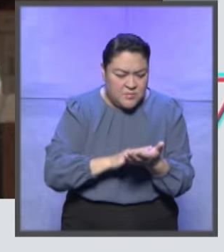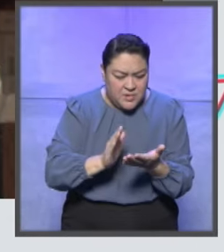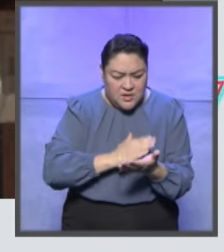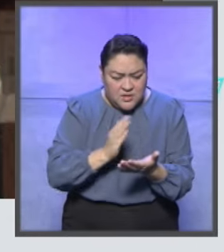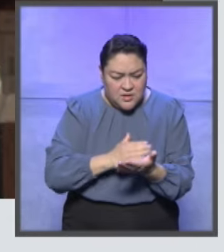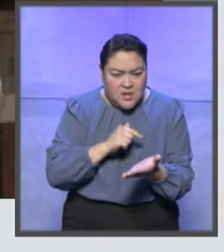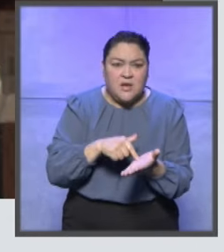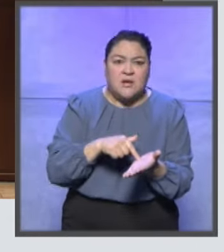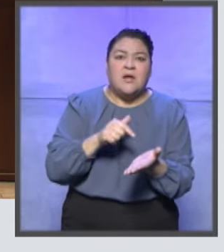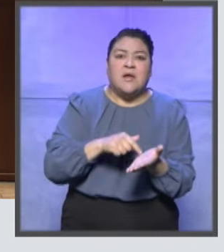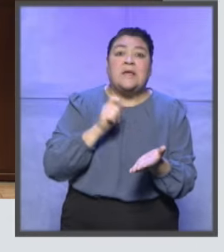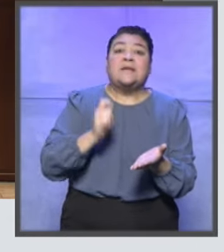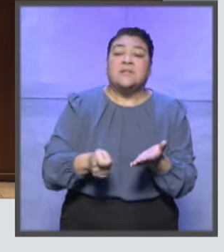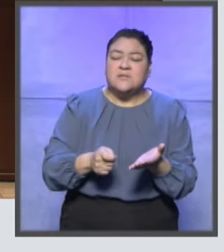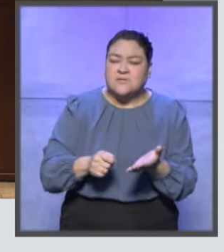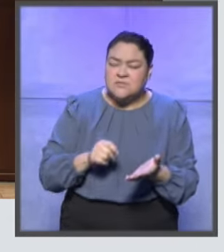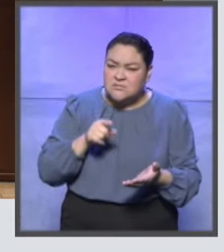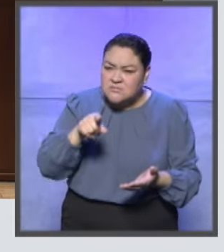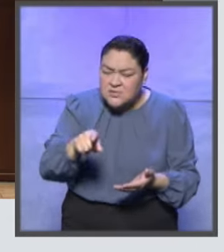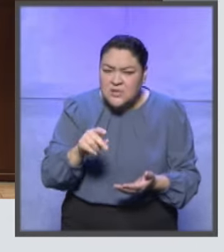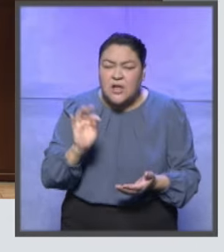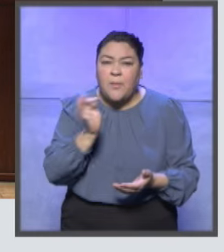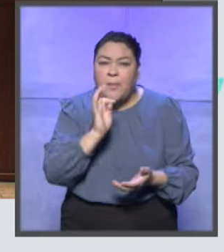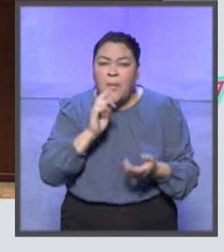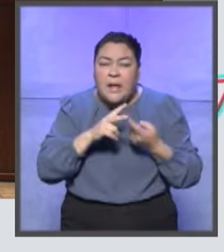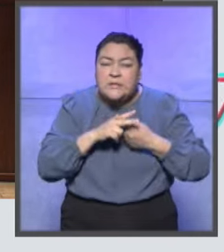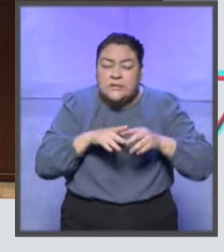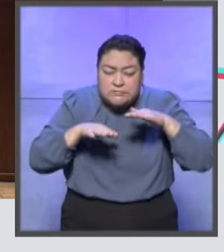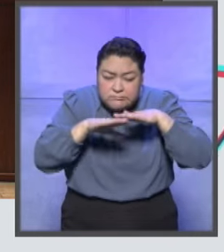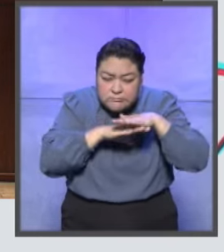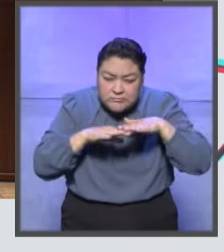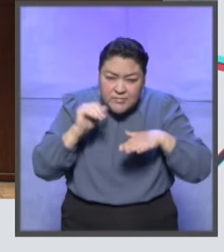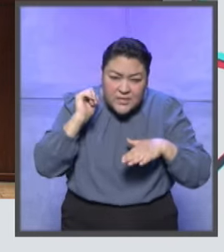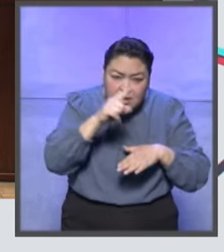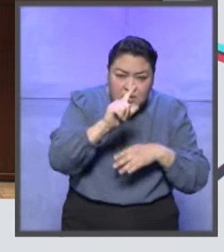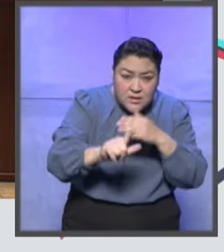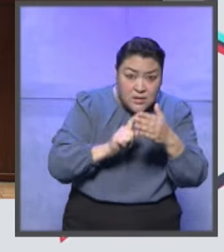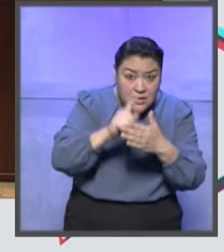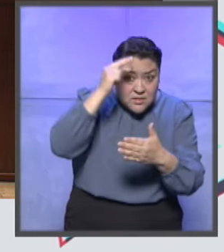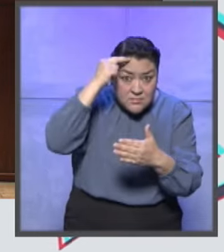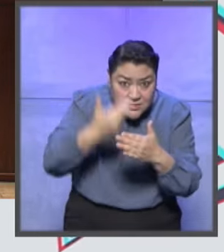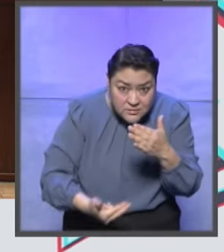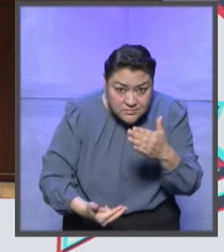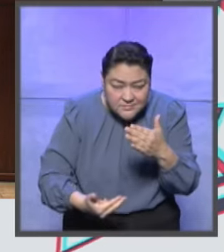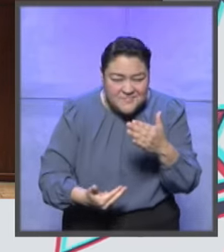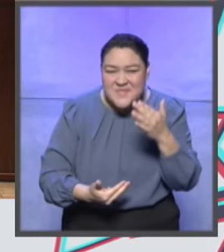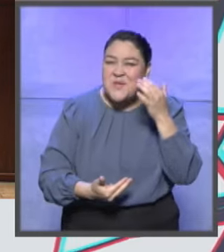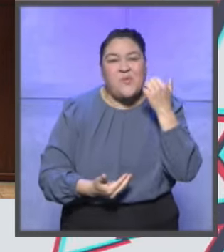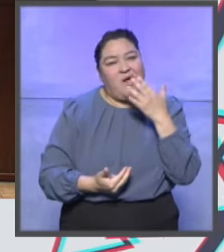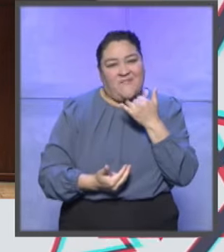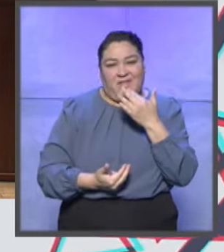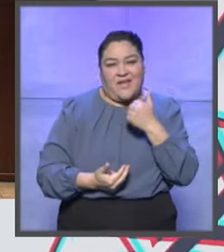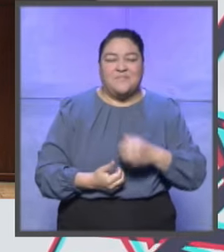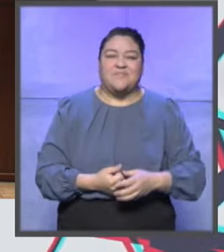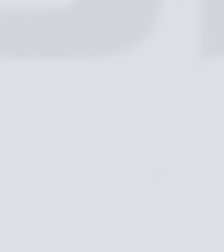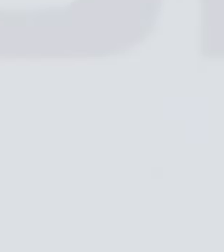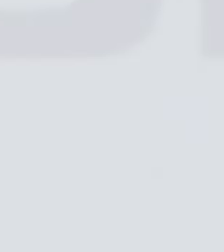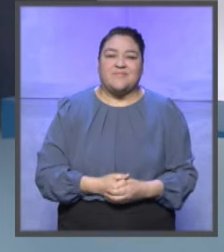los medios de prueba aportados, no era posible advertir de forma preliminar una infracción en la materia electoral.